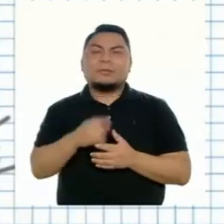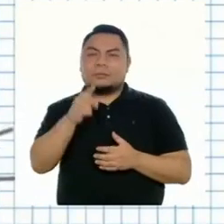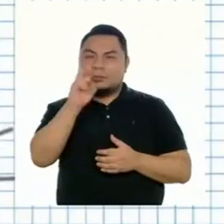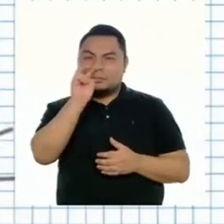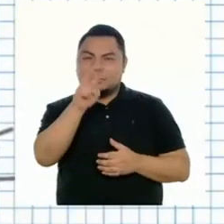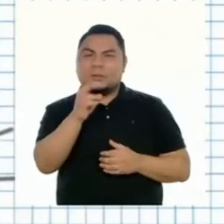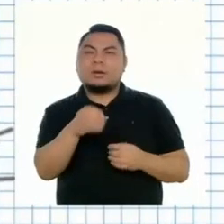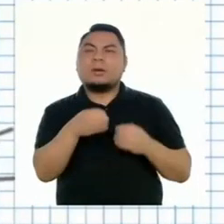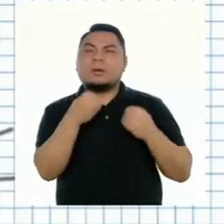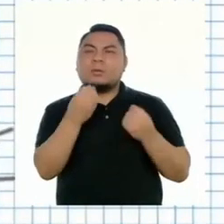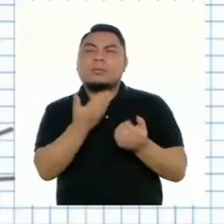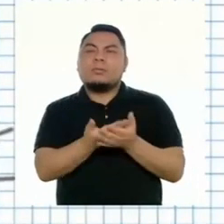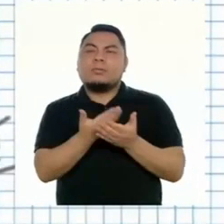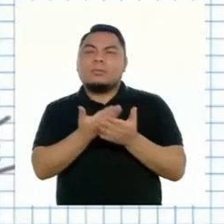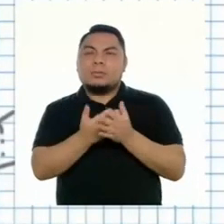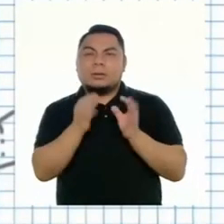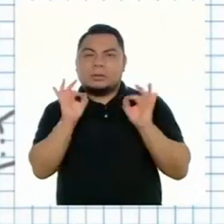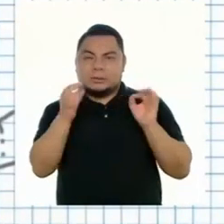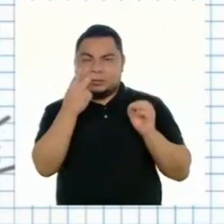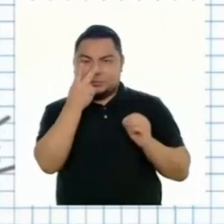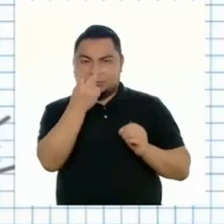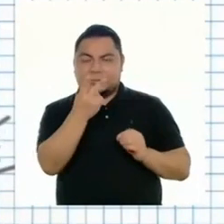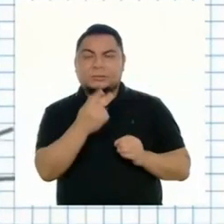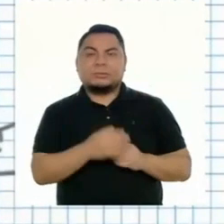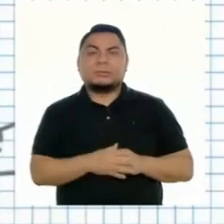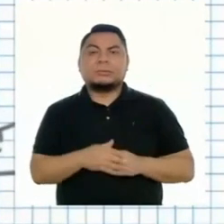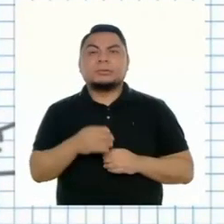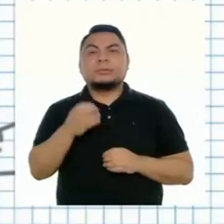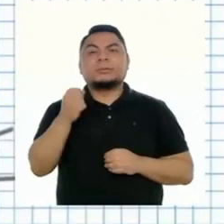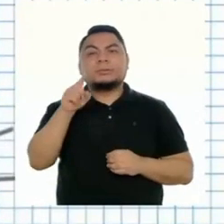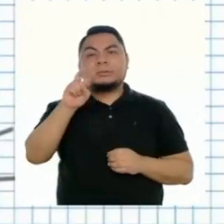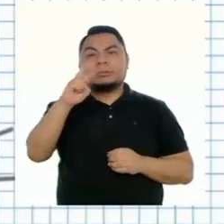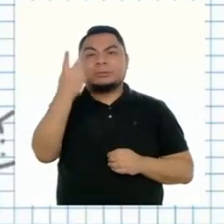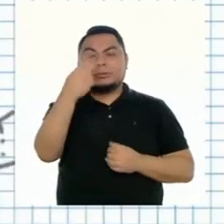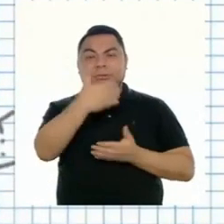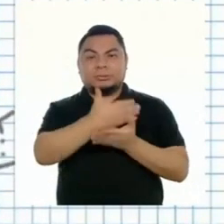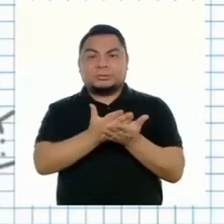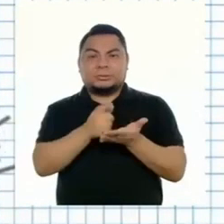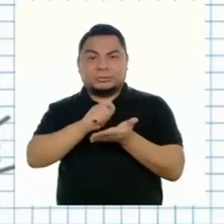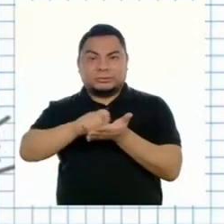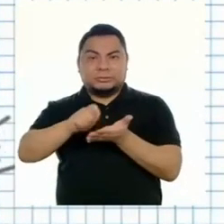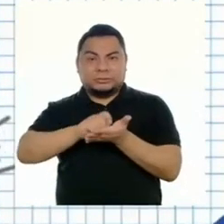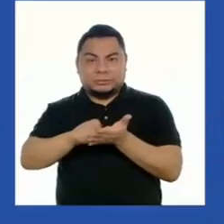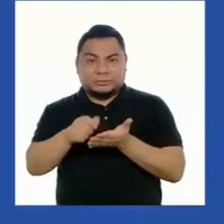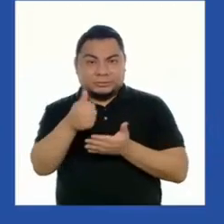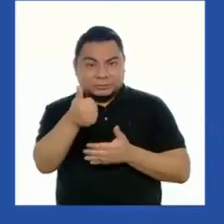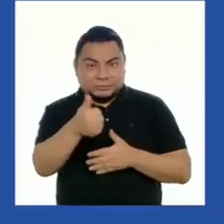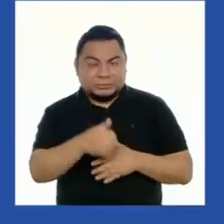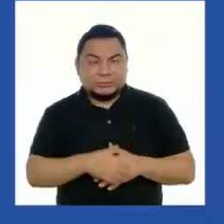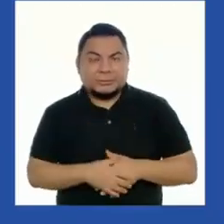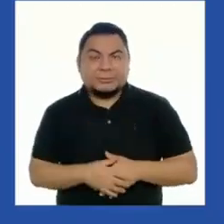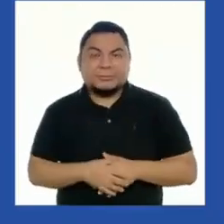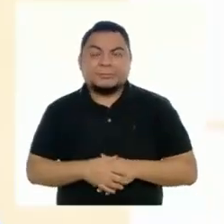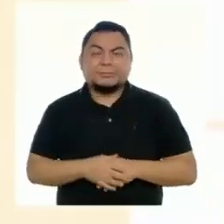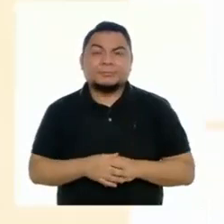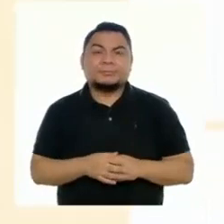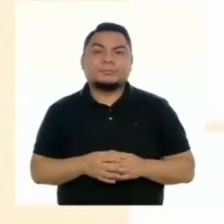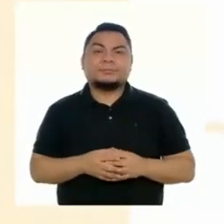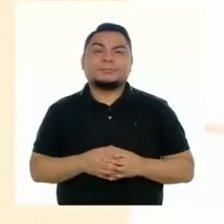es que se ha respaldado con datos concretos. Vamos con la segunda parte del texto. ¿Te parece?